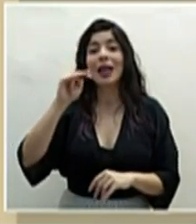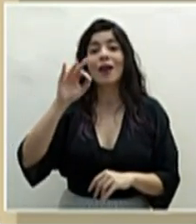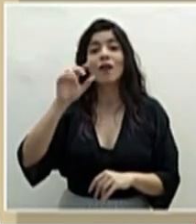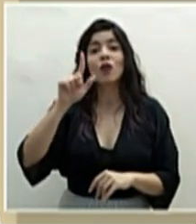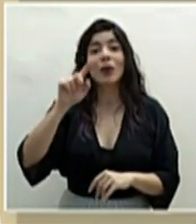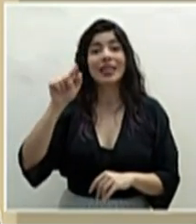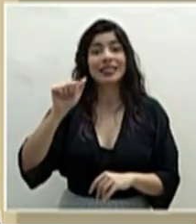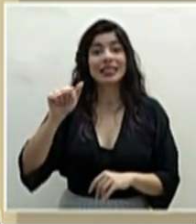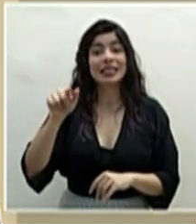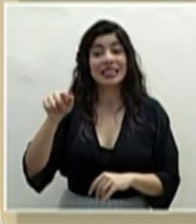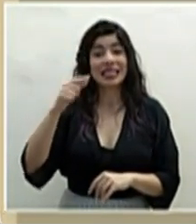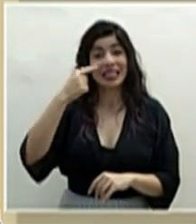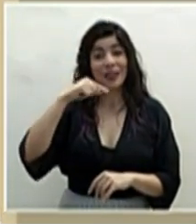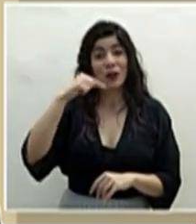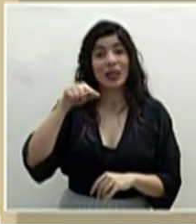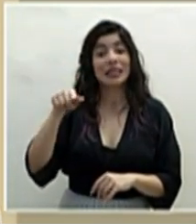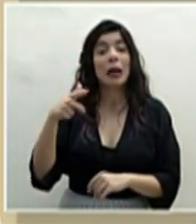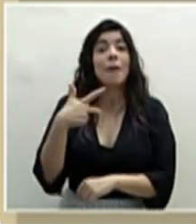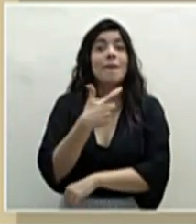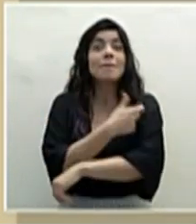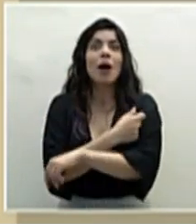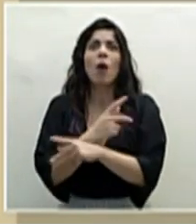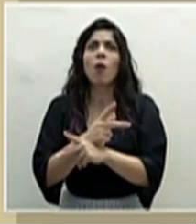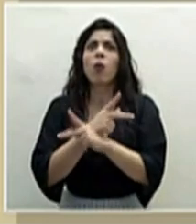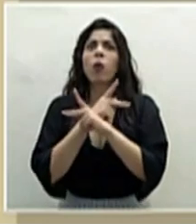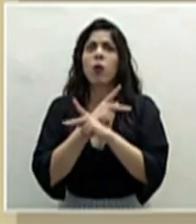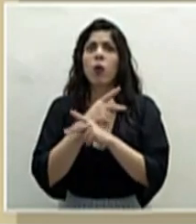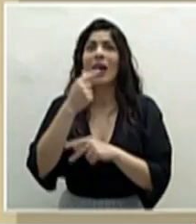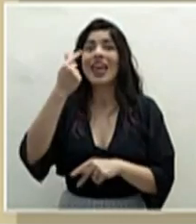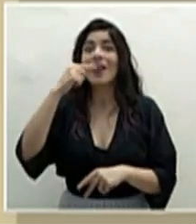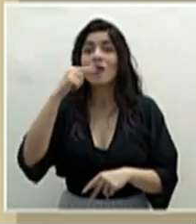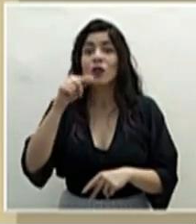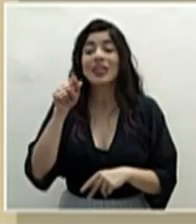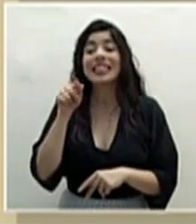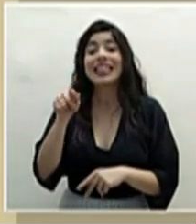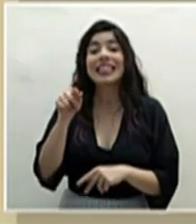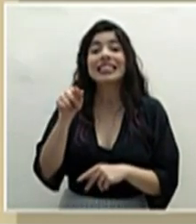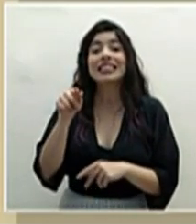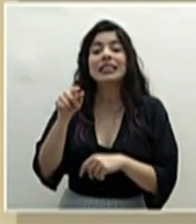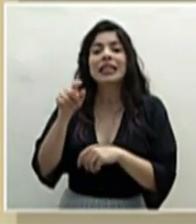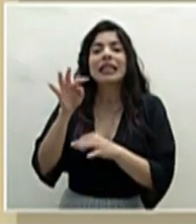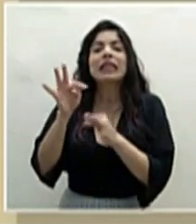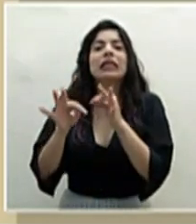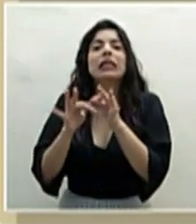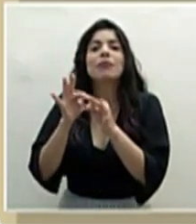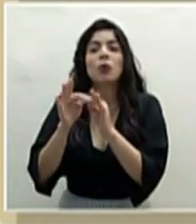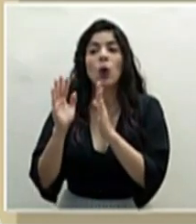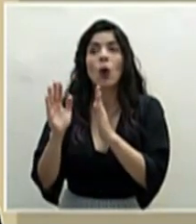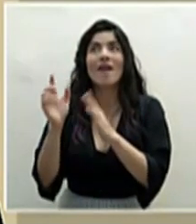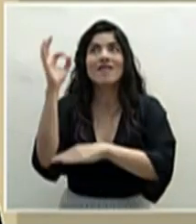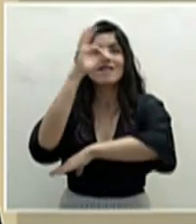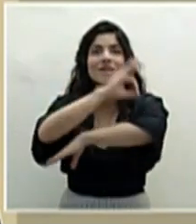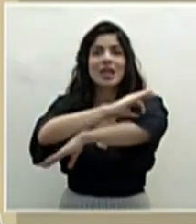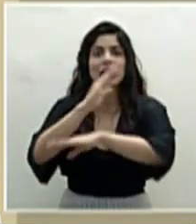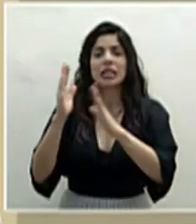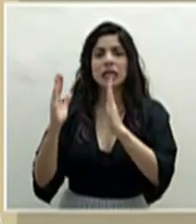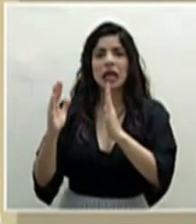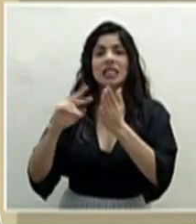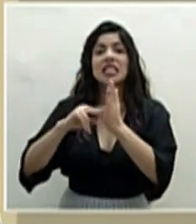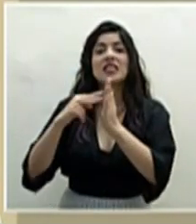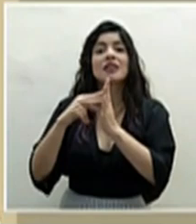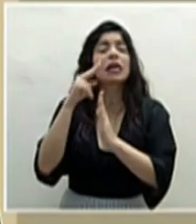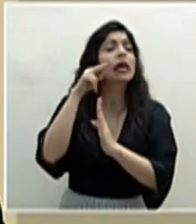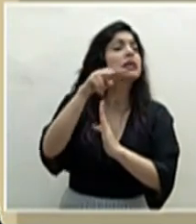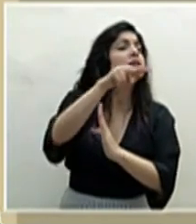es una, esa vacuna protege contra la influenza de esa estación, de esa época. O sea, se mide el